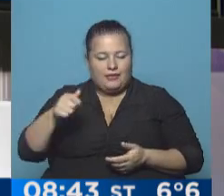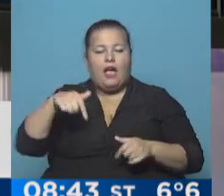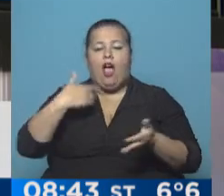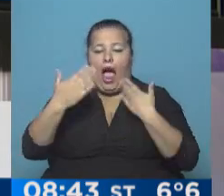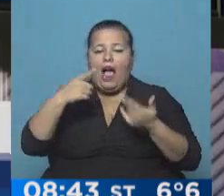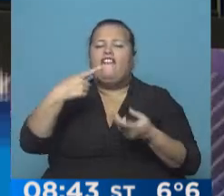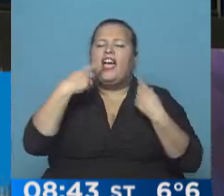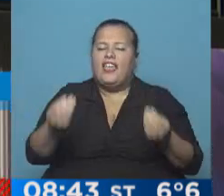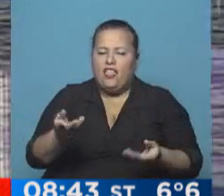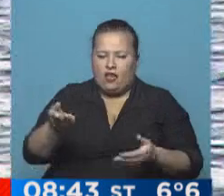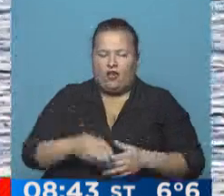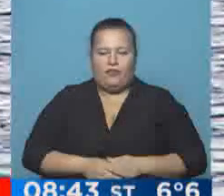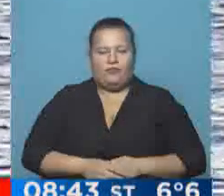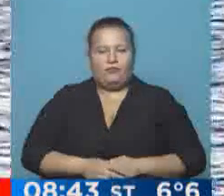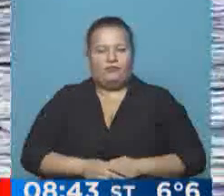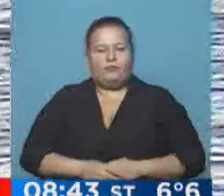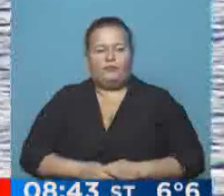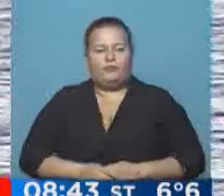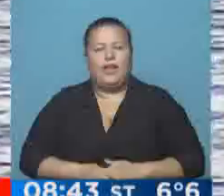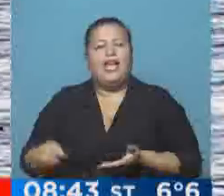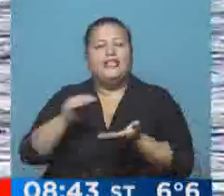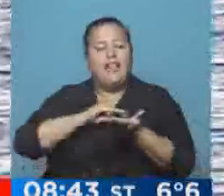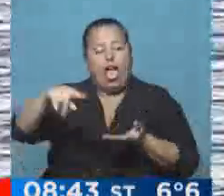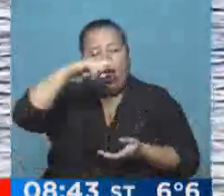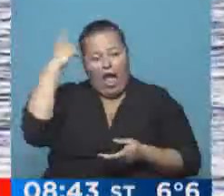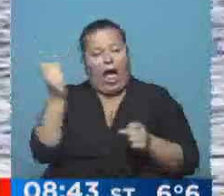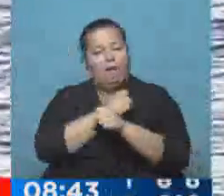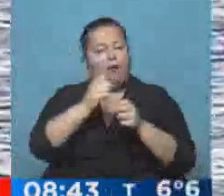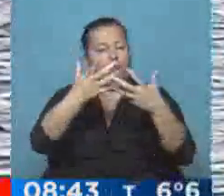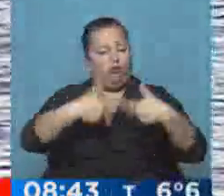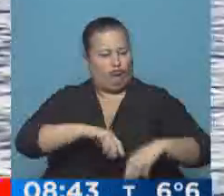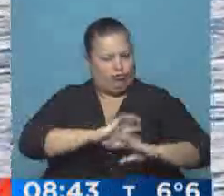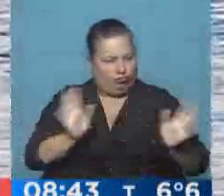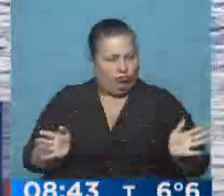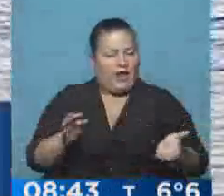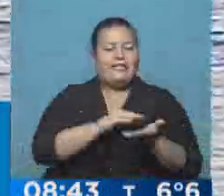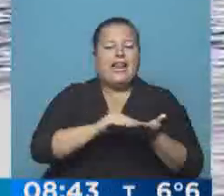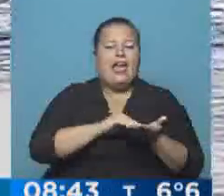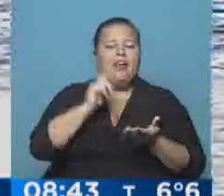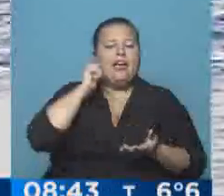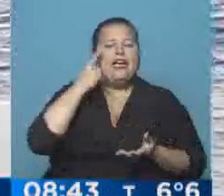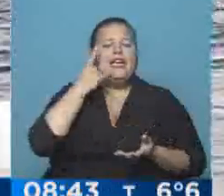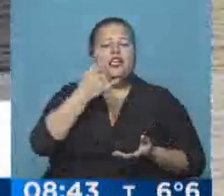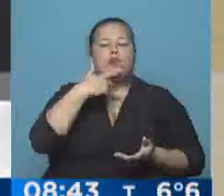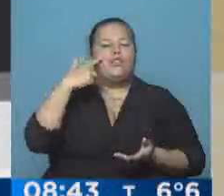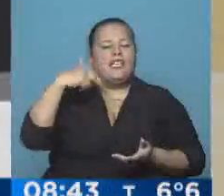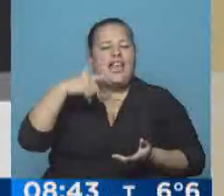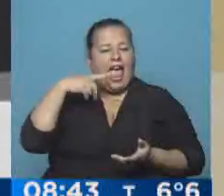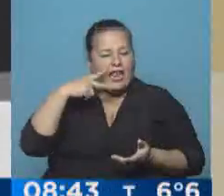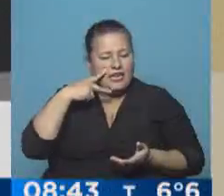con él y nos decía lo siguiente. El Senado Nacional aprobó un proyecto del senador Giustiniani por el cual,